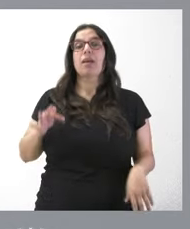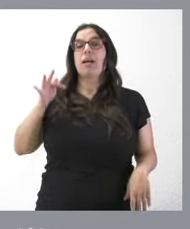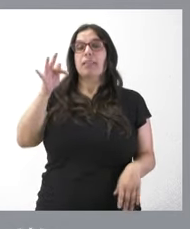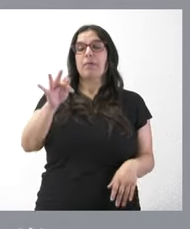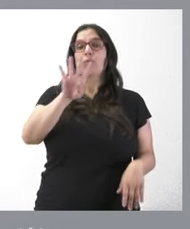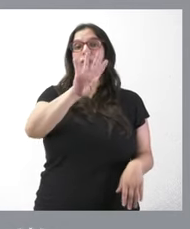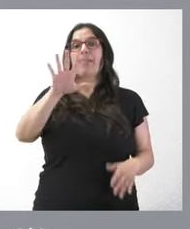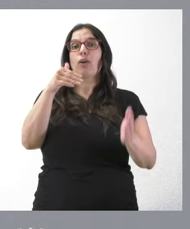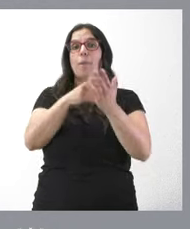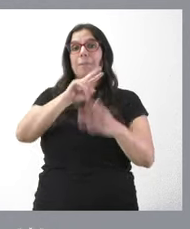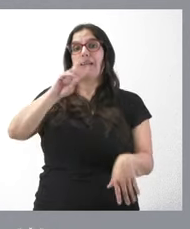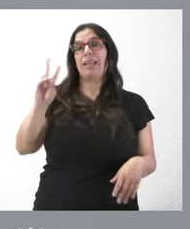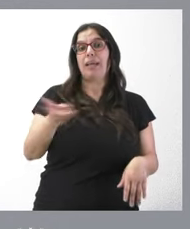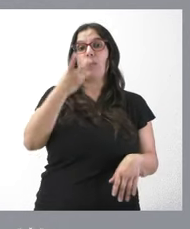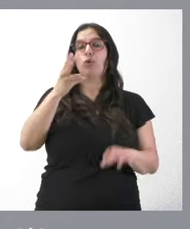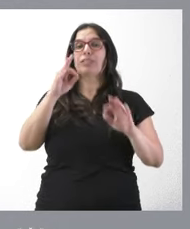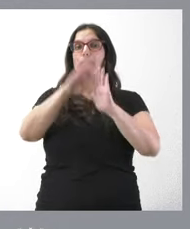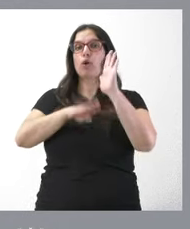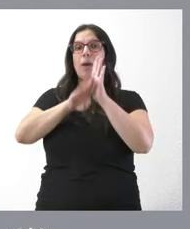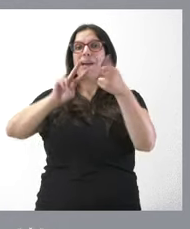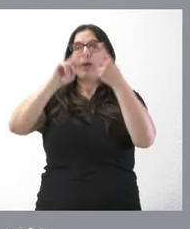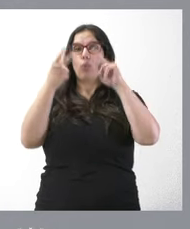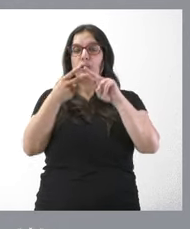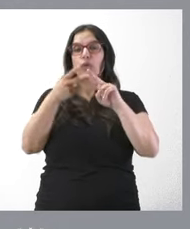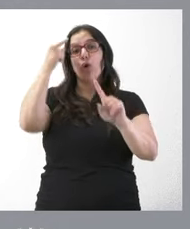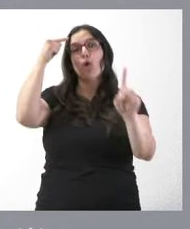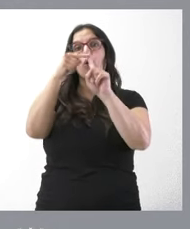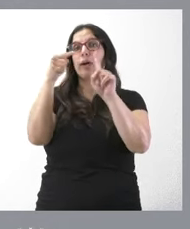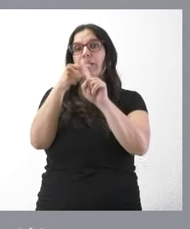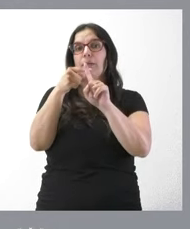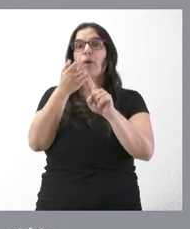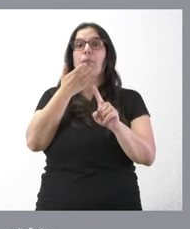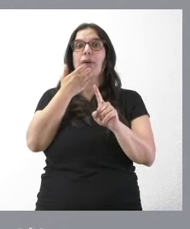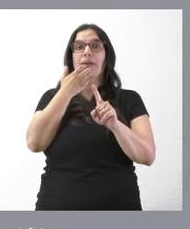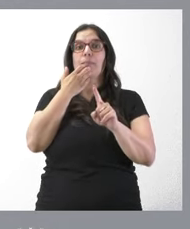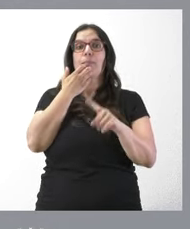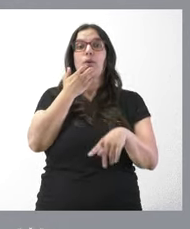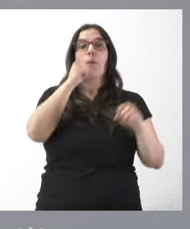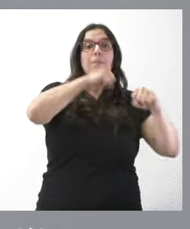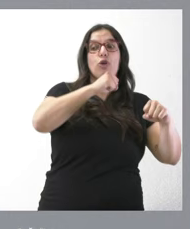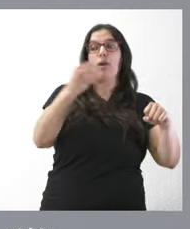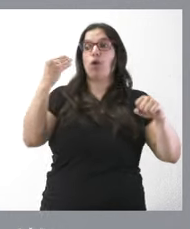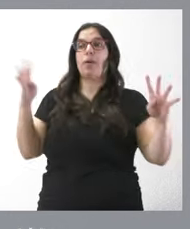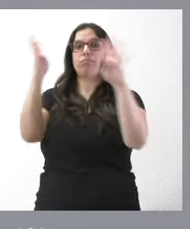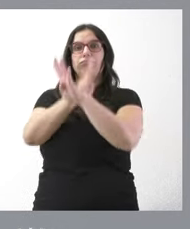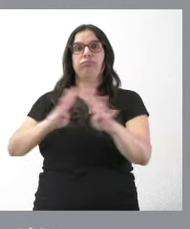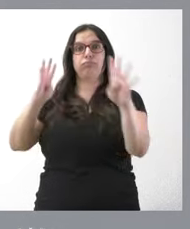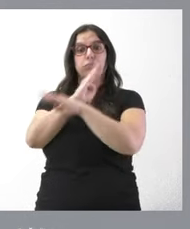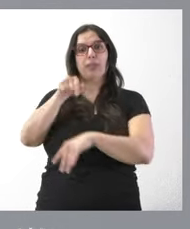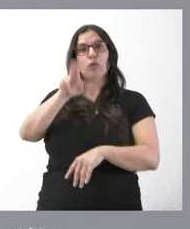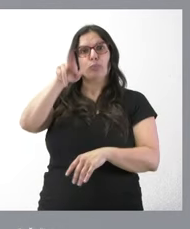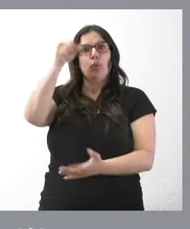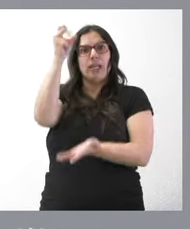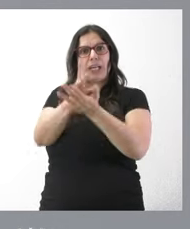45.000 euros para el programa Encuentro, que persigue, entre otras cuestiones, el relevo generacional, que es uno de los grandes retos a los que se enfrentan en este